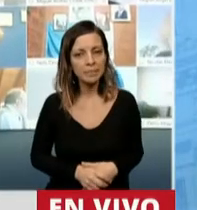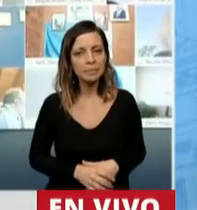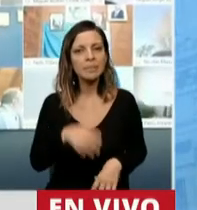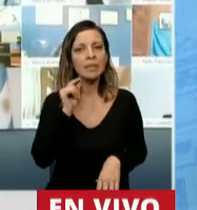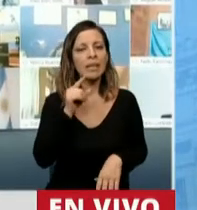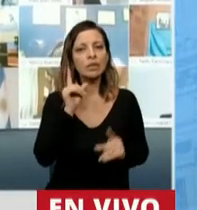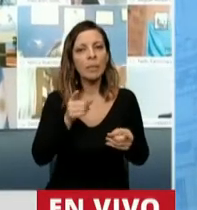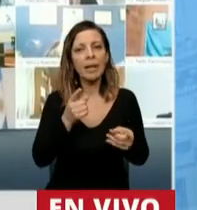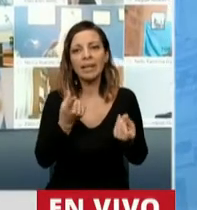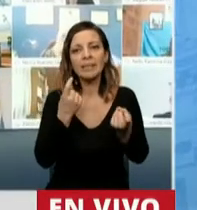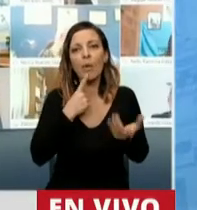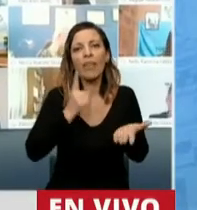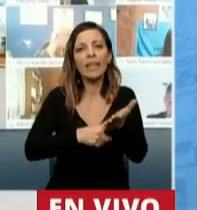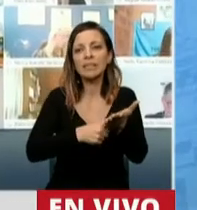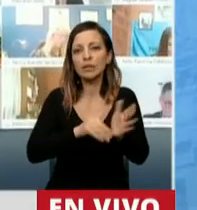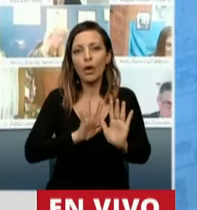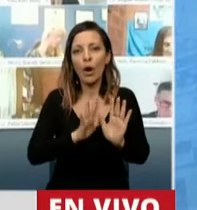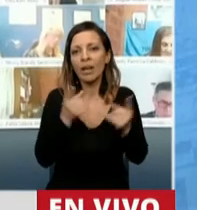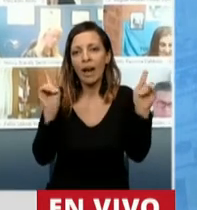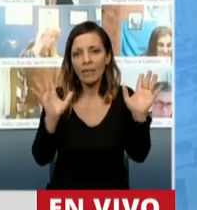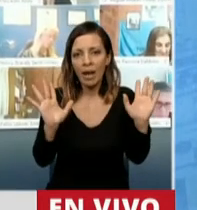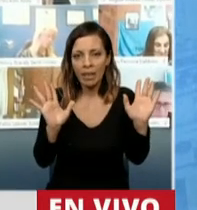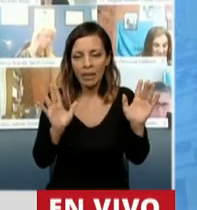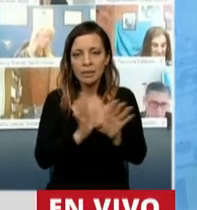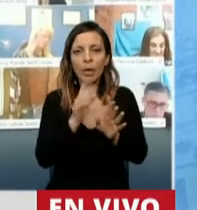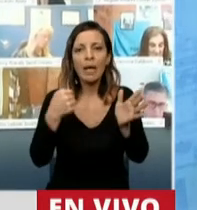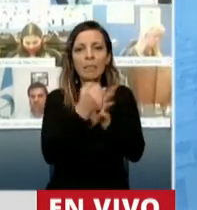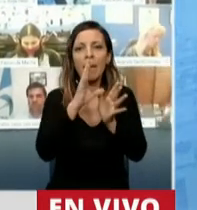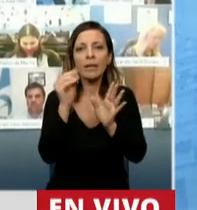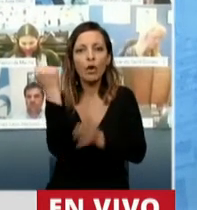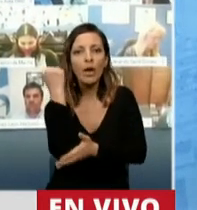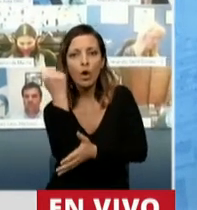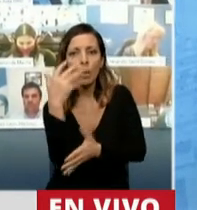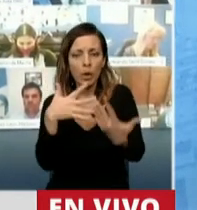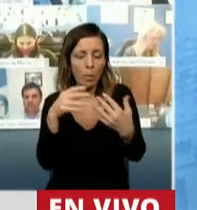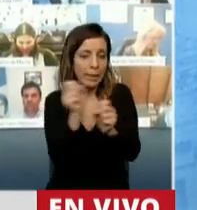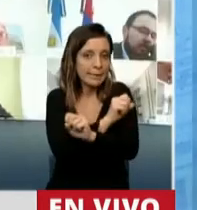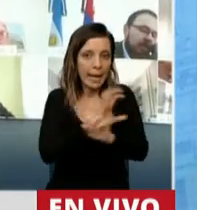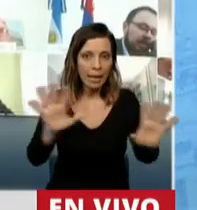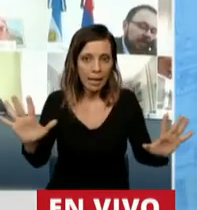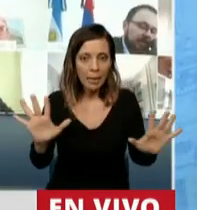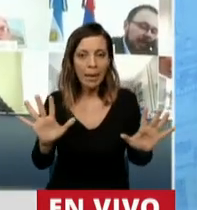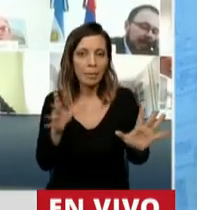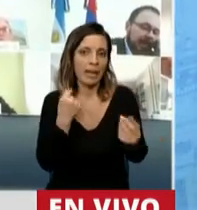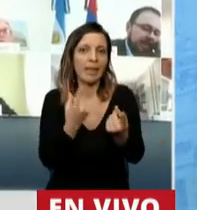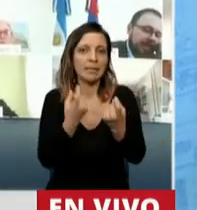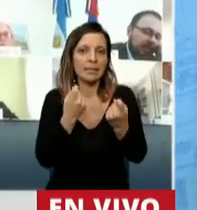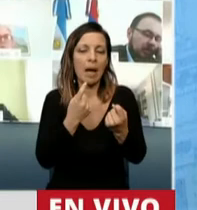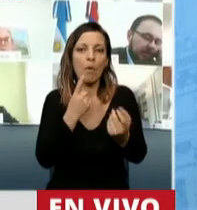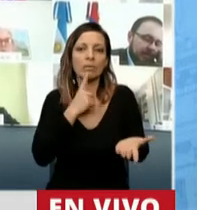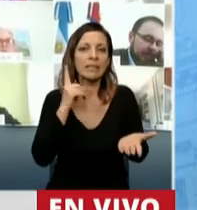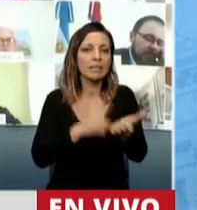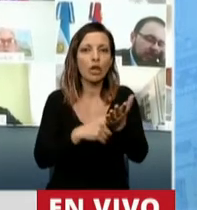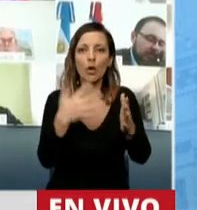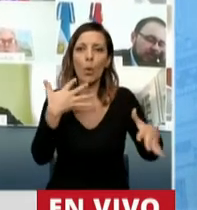requiere medidas excepcionales. El impacto económico puede ser catastrófico si no se toman las medidas urgentes,